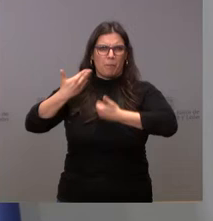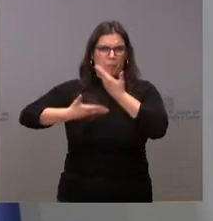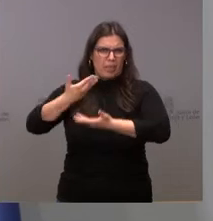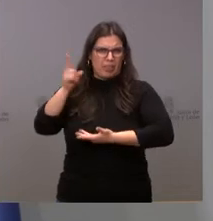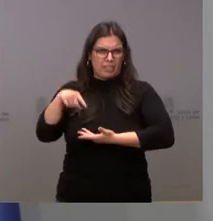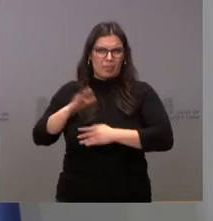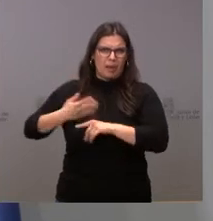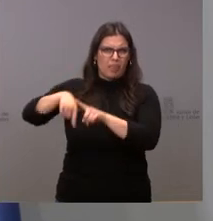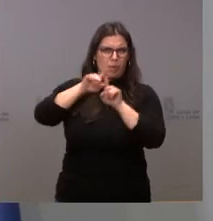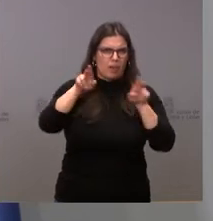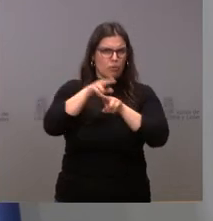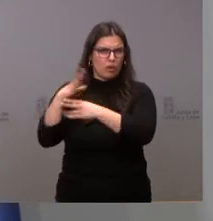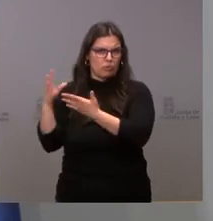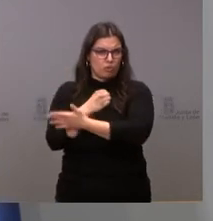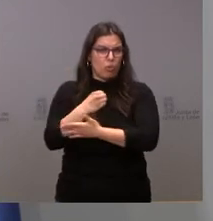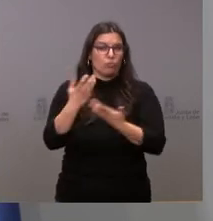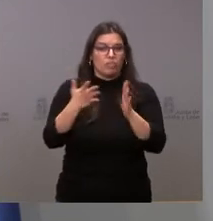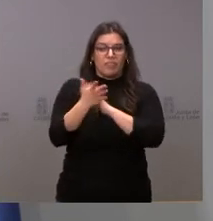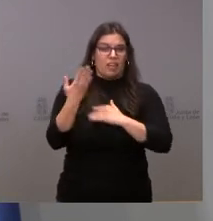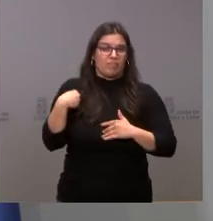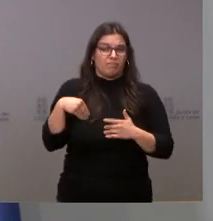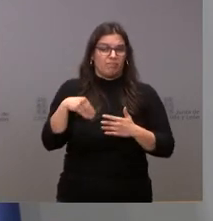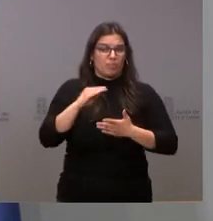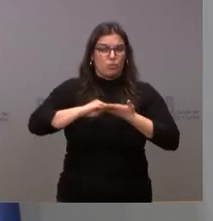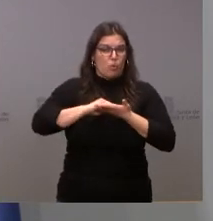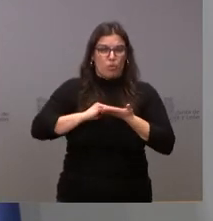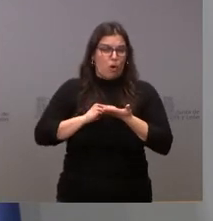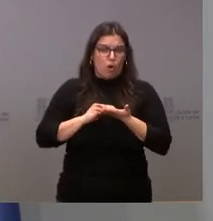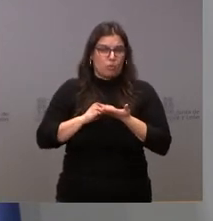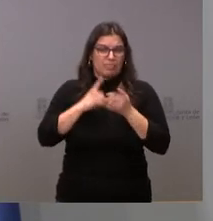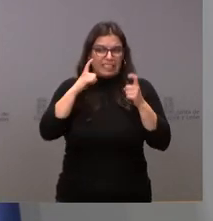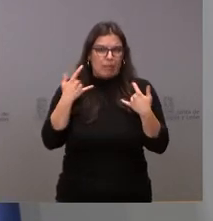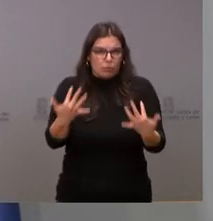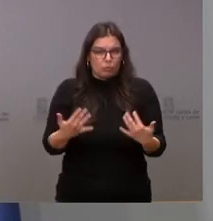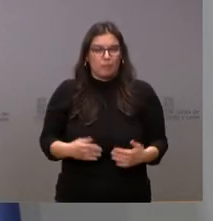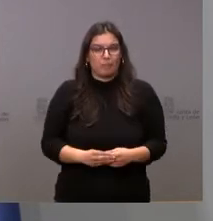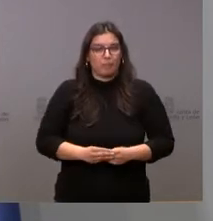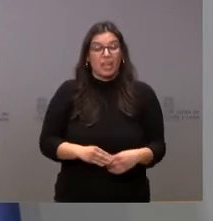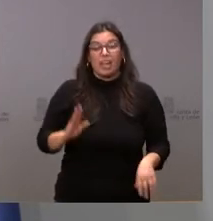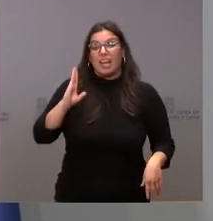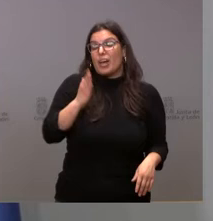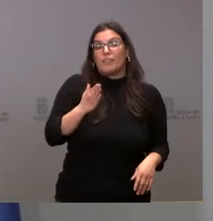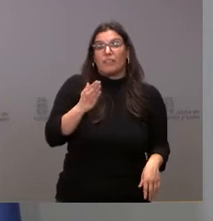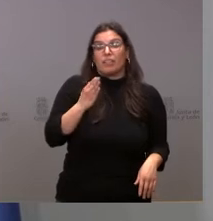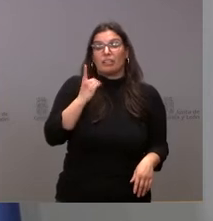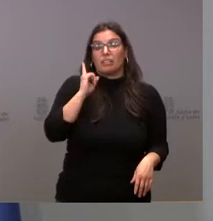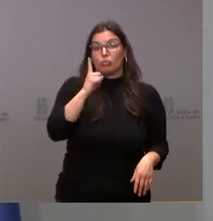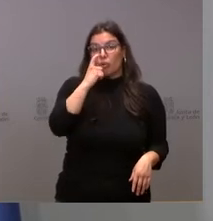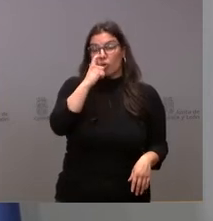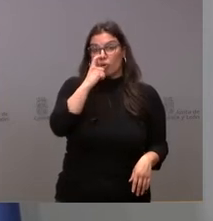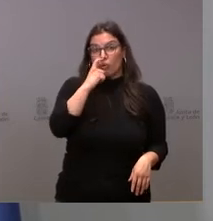estas características que nos va a permitir resolver este asunto cuanto antes. Solo afecta, como les